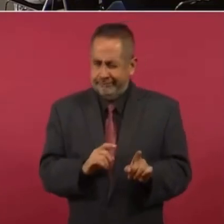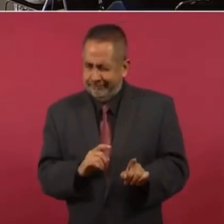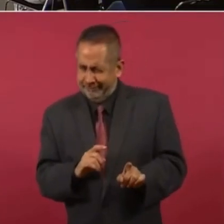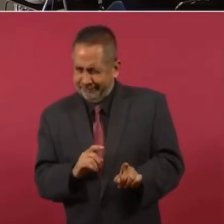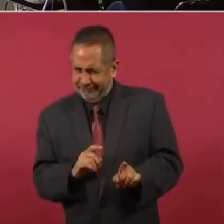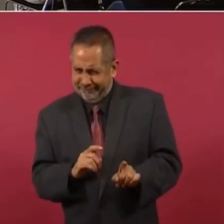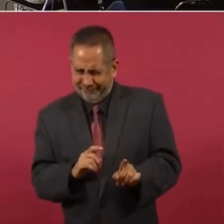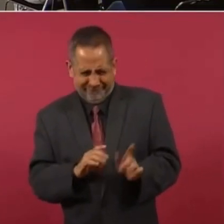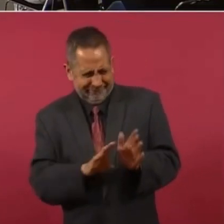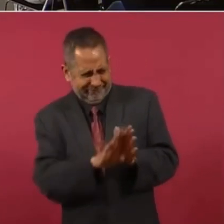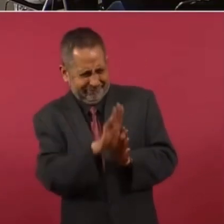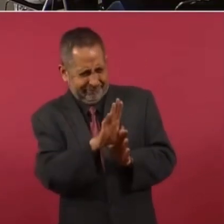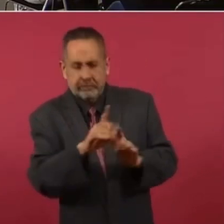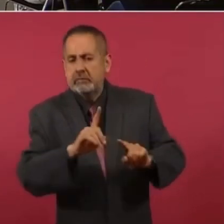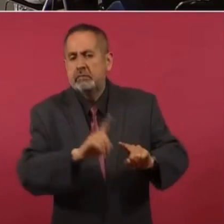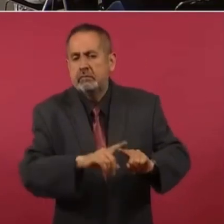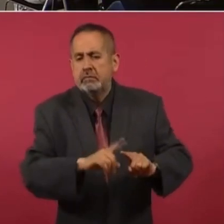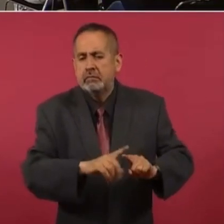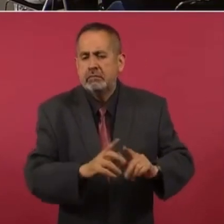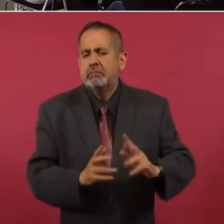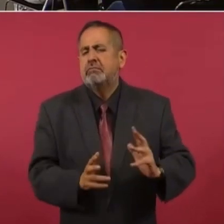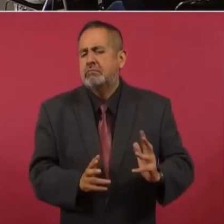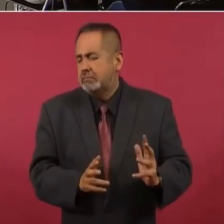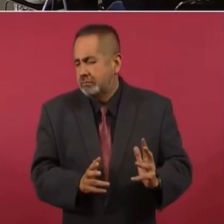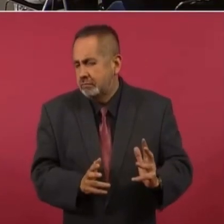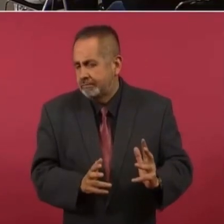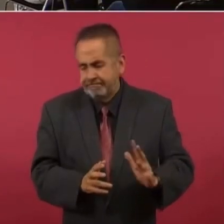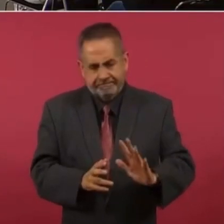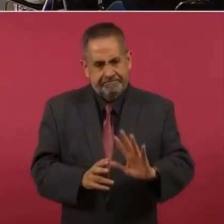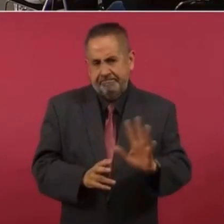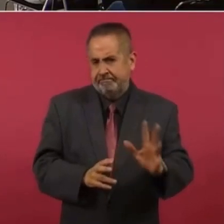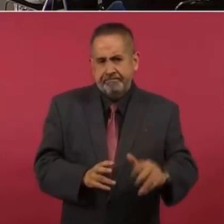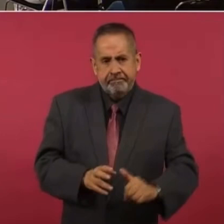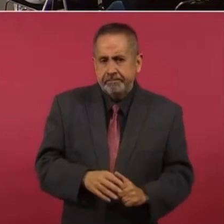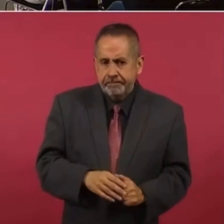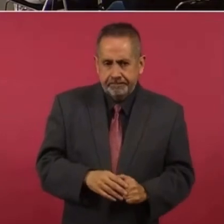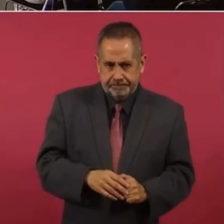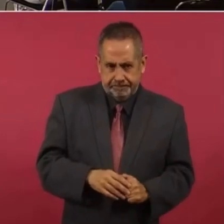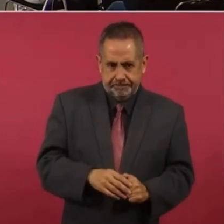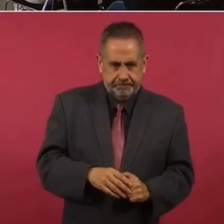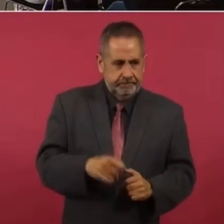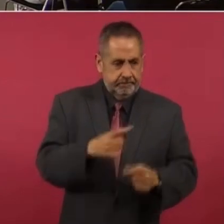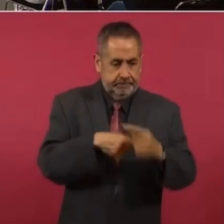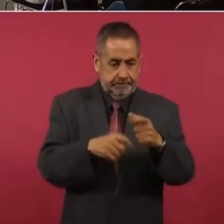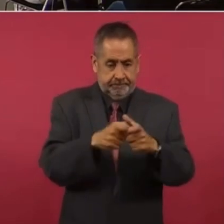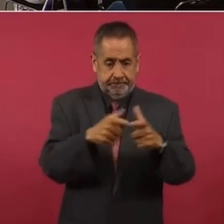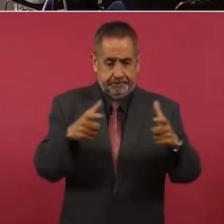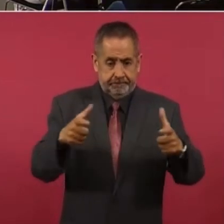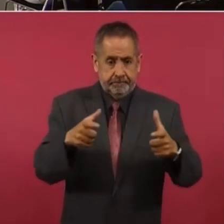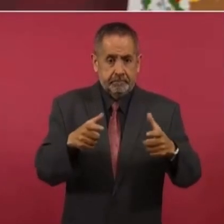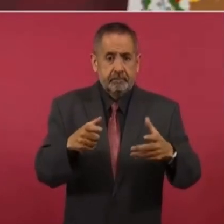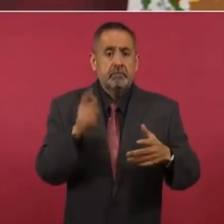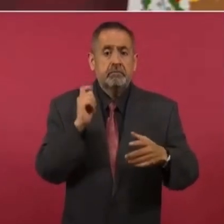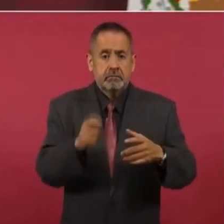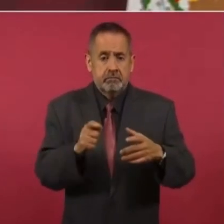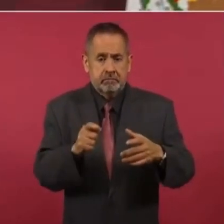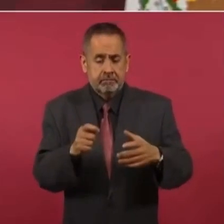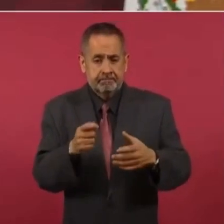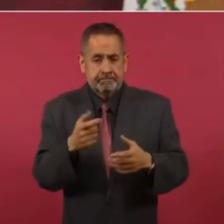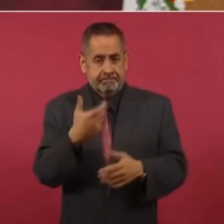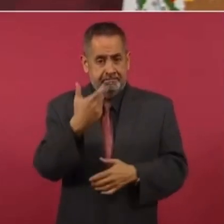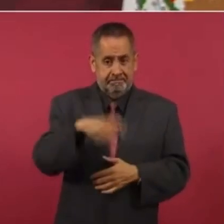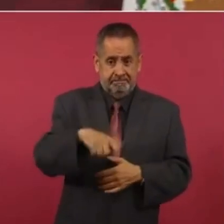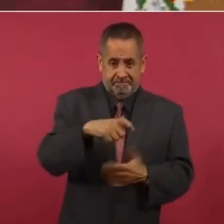porque crecer es que se acumule la riqueza,